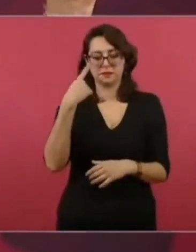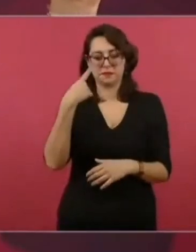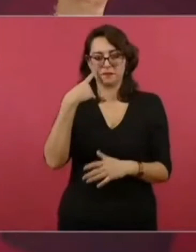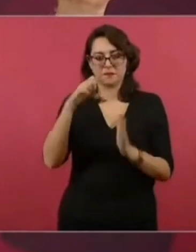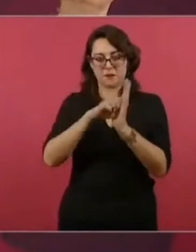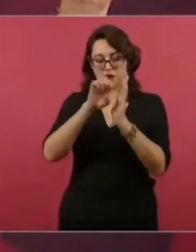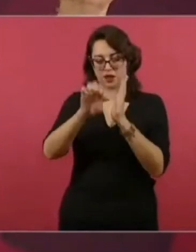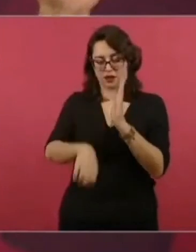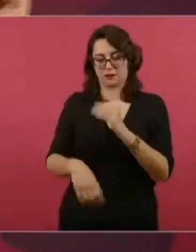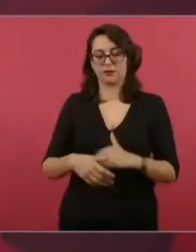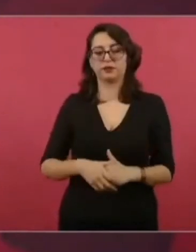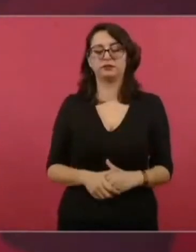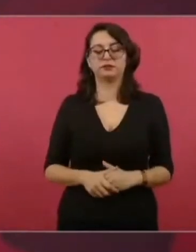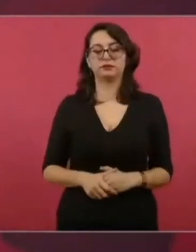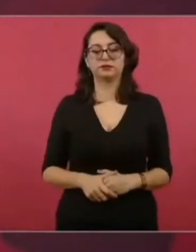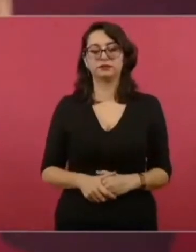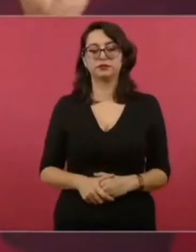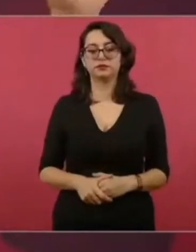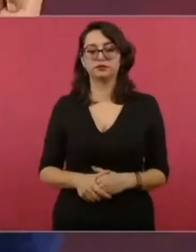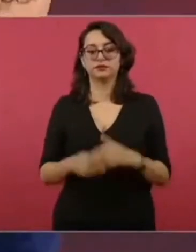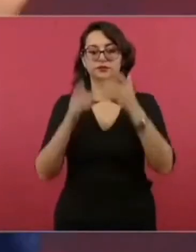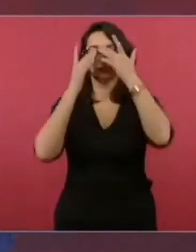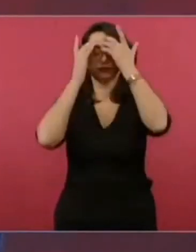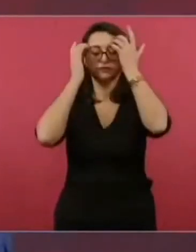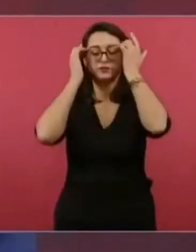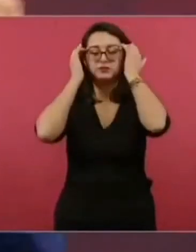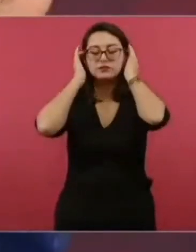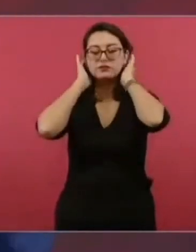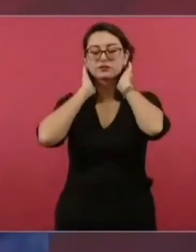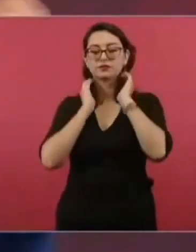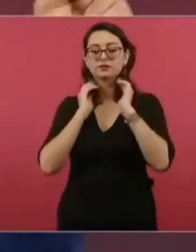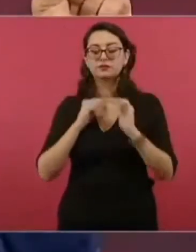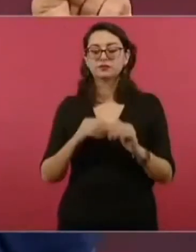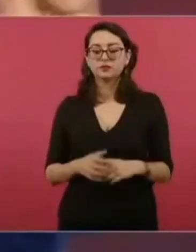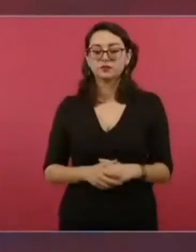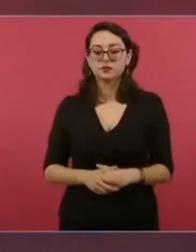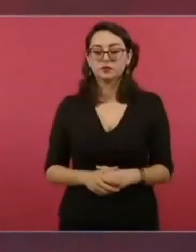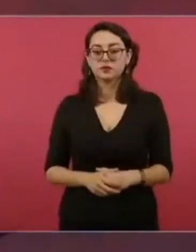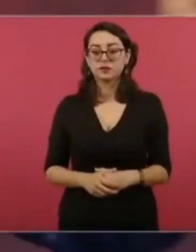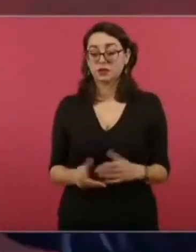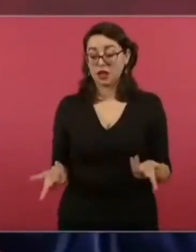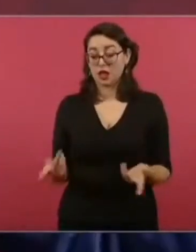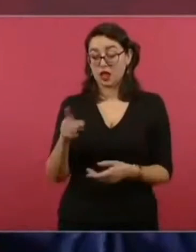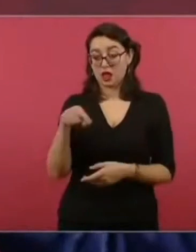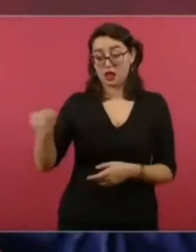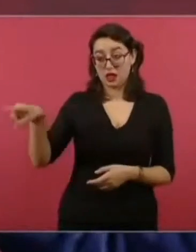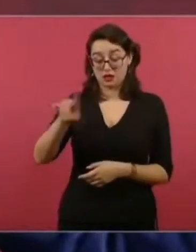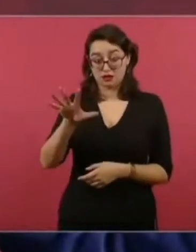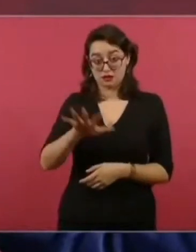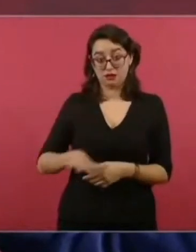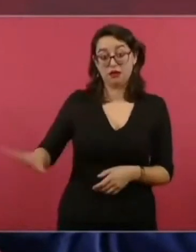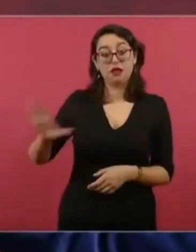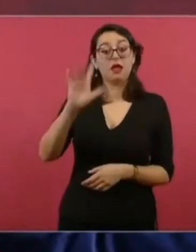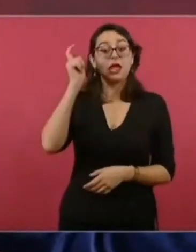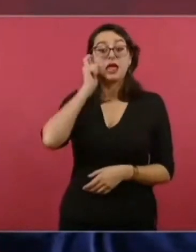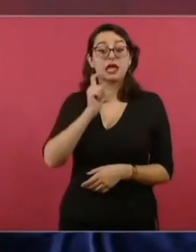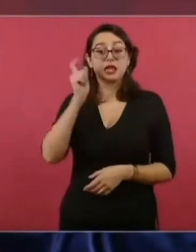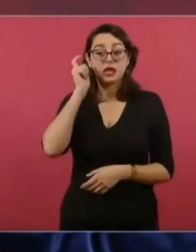En Guerrero se entregan fertilizantes gratuitos a todos los productos.